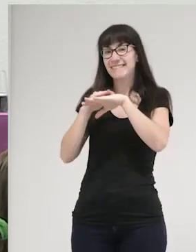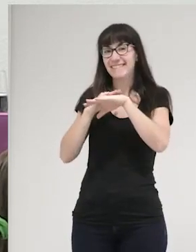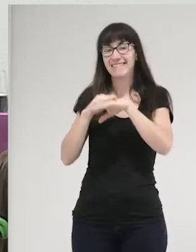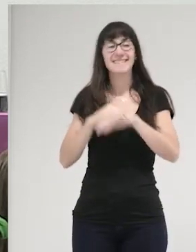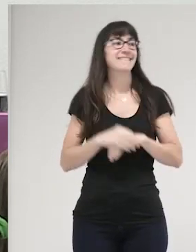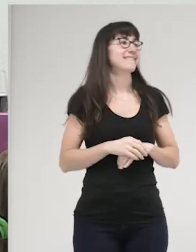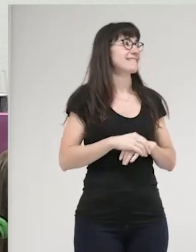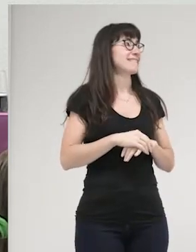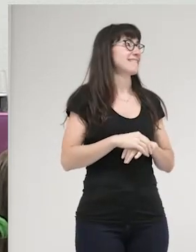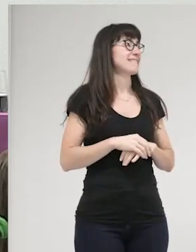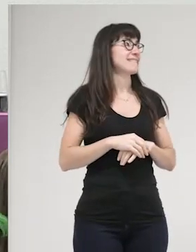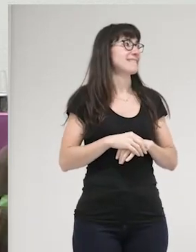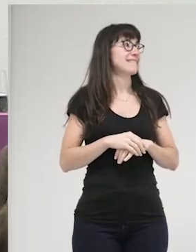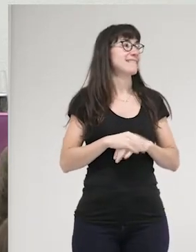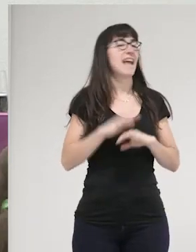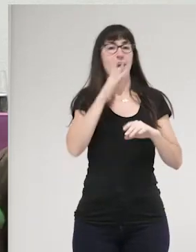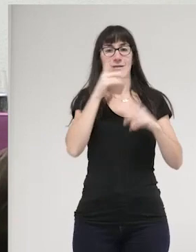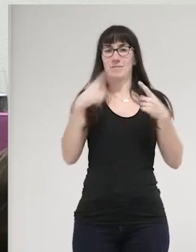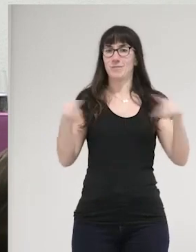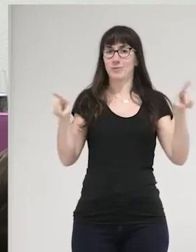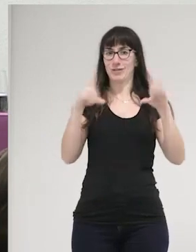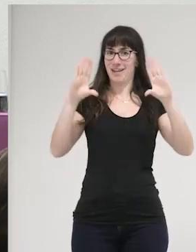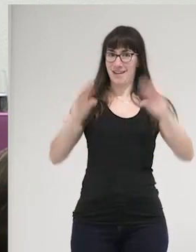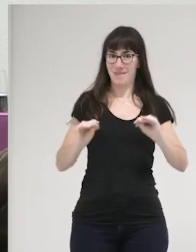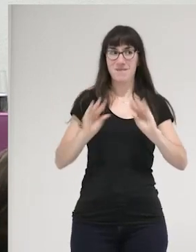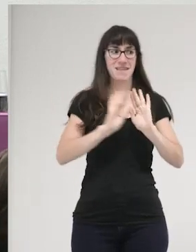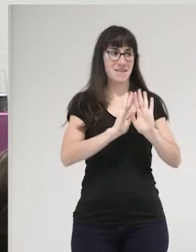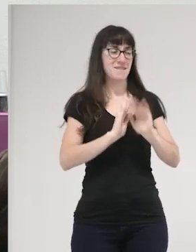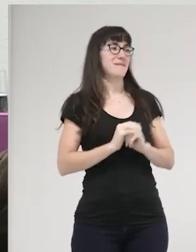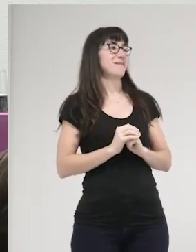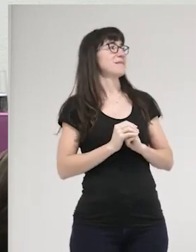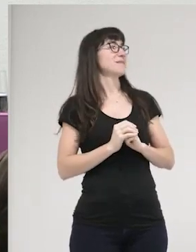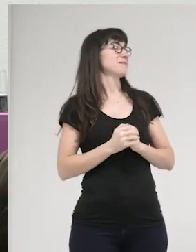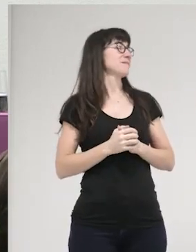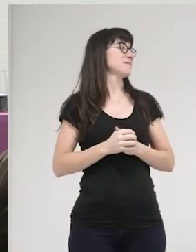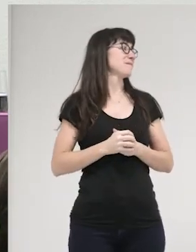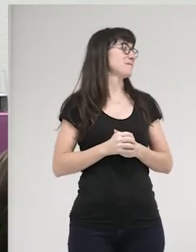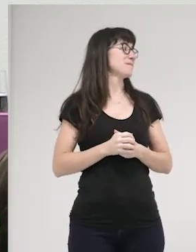Problemas del directo. Vale, ahora sí, ahora sí.